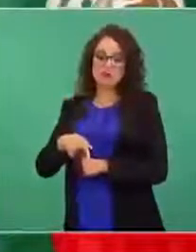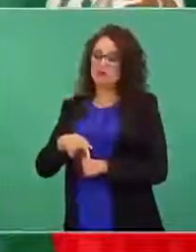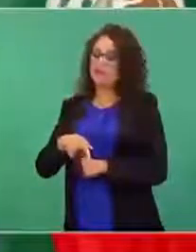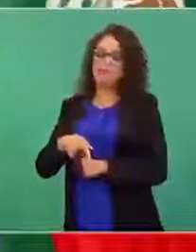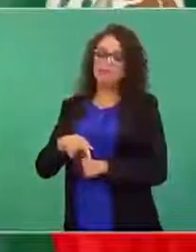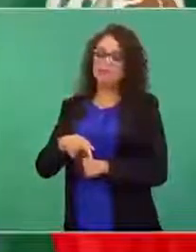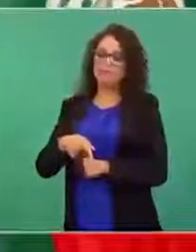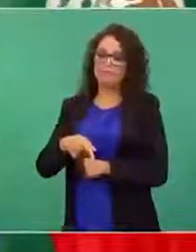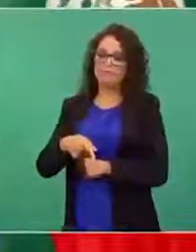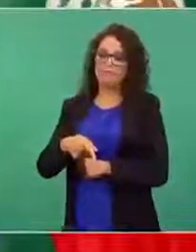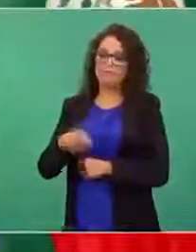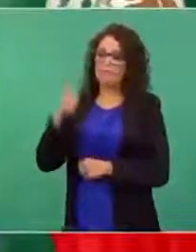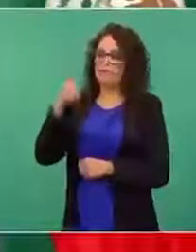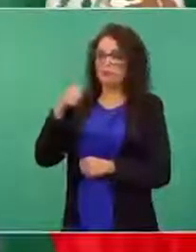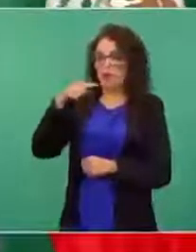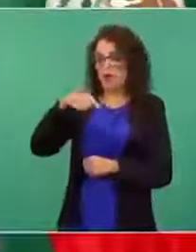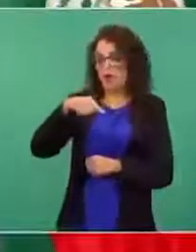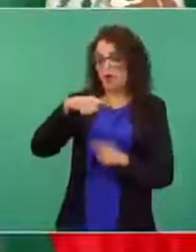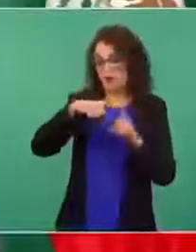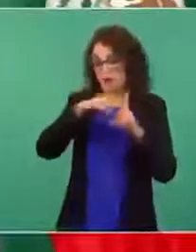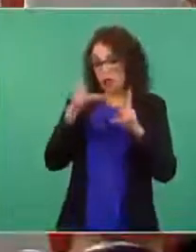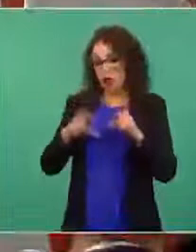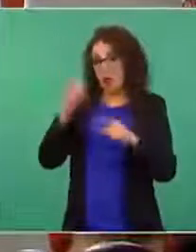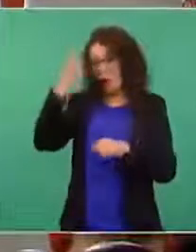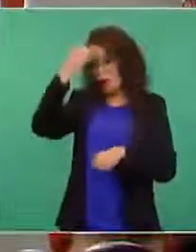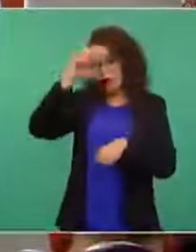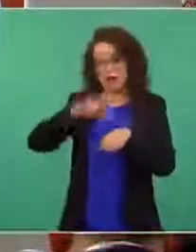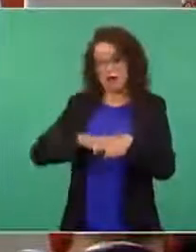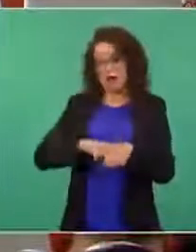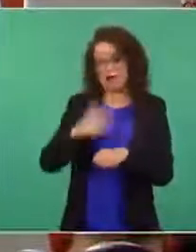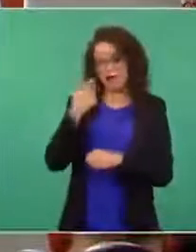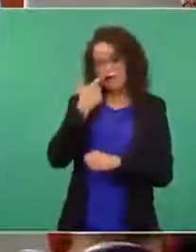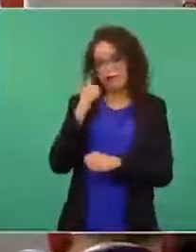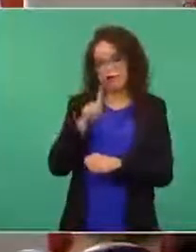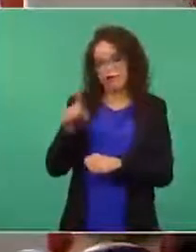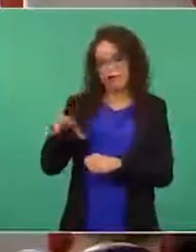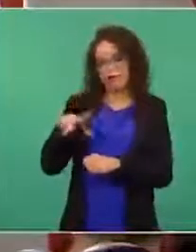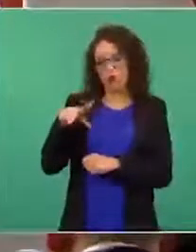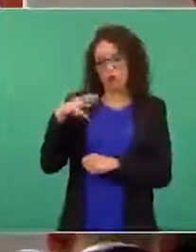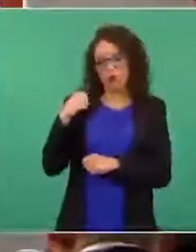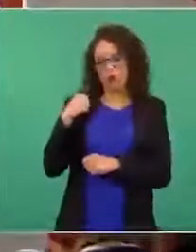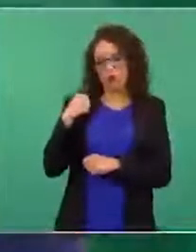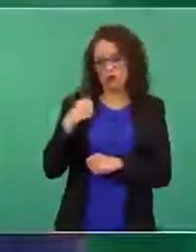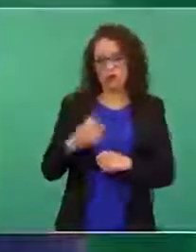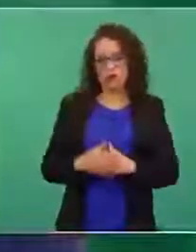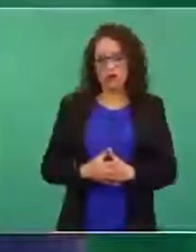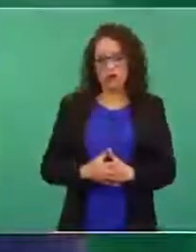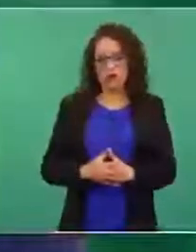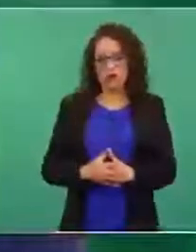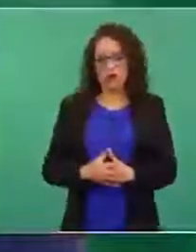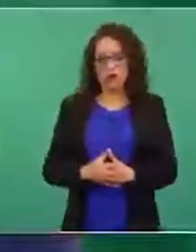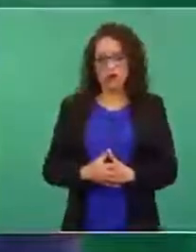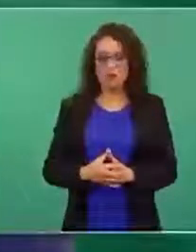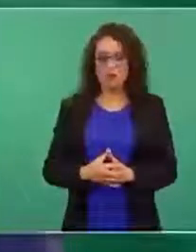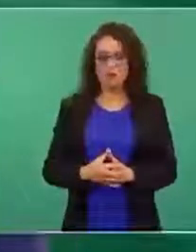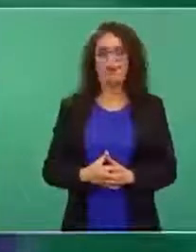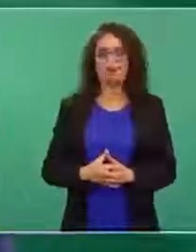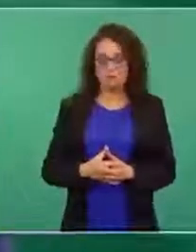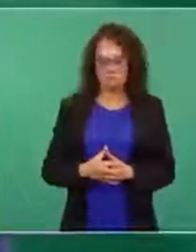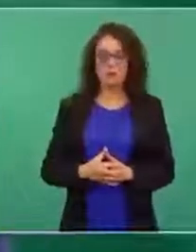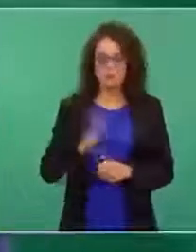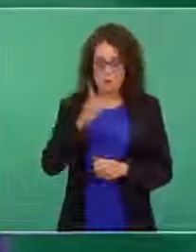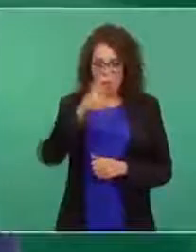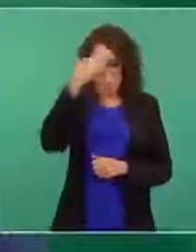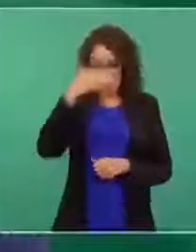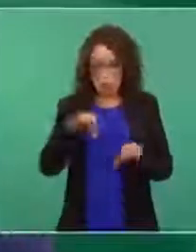extranjeros. ¿Y el gobierno ya tiene una proyección de cómo podría explotarse? Sí, sí sabemos cómo